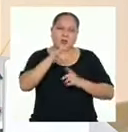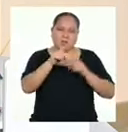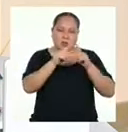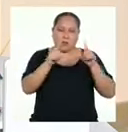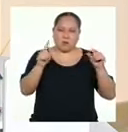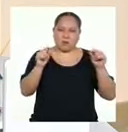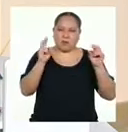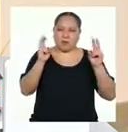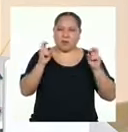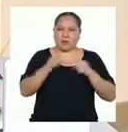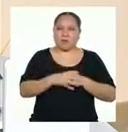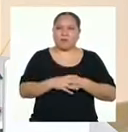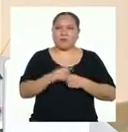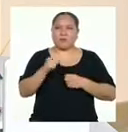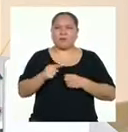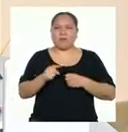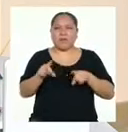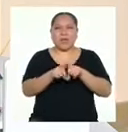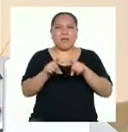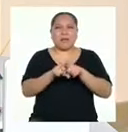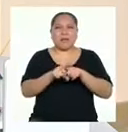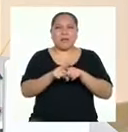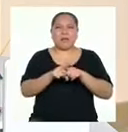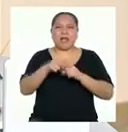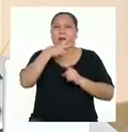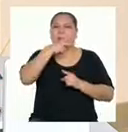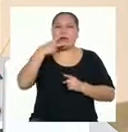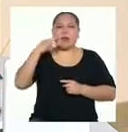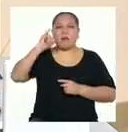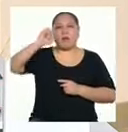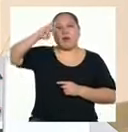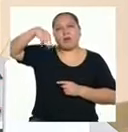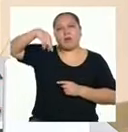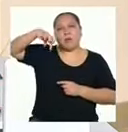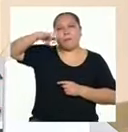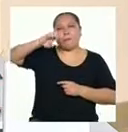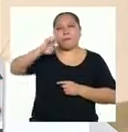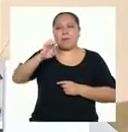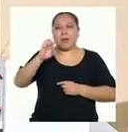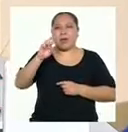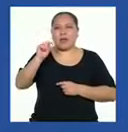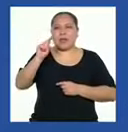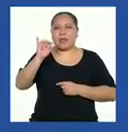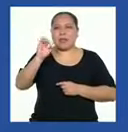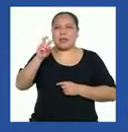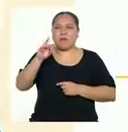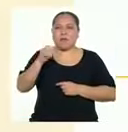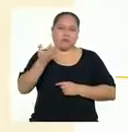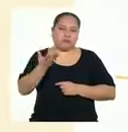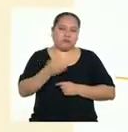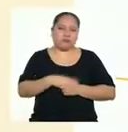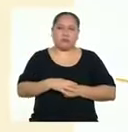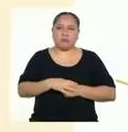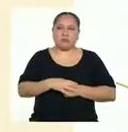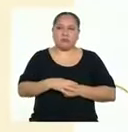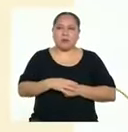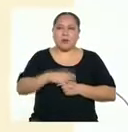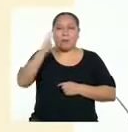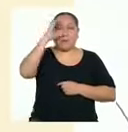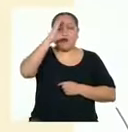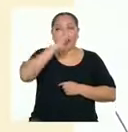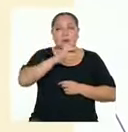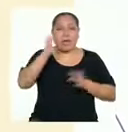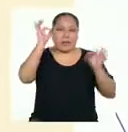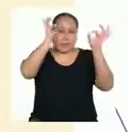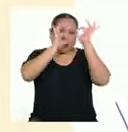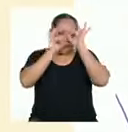inicio, además de tener en cuenta el modo imperativo de los verbos que uso. ¿Qué les parece esto? Busca